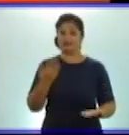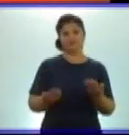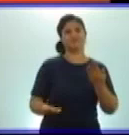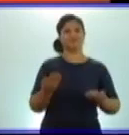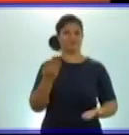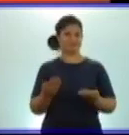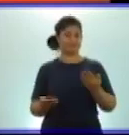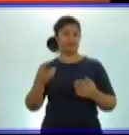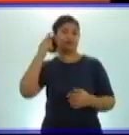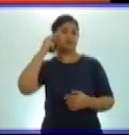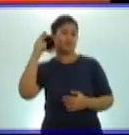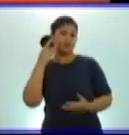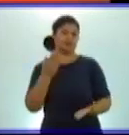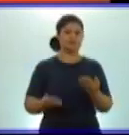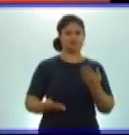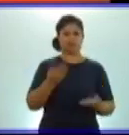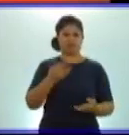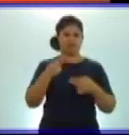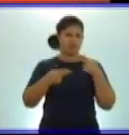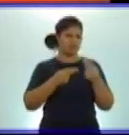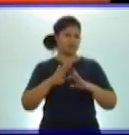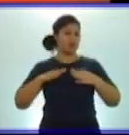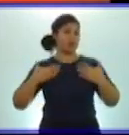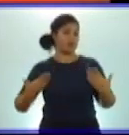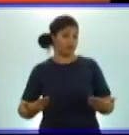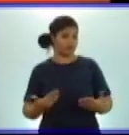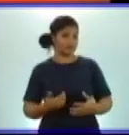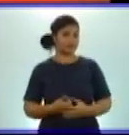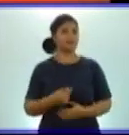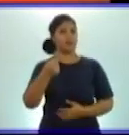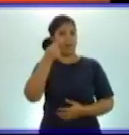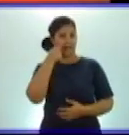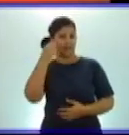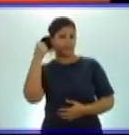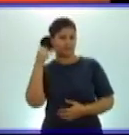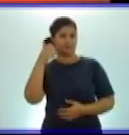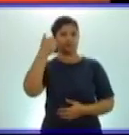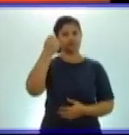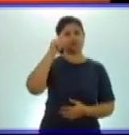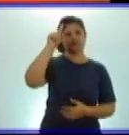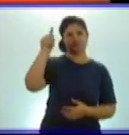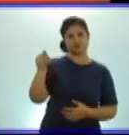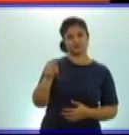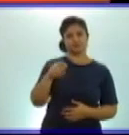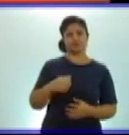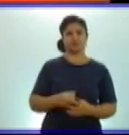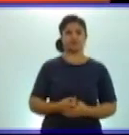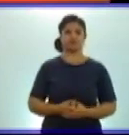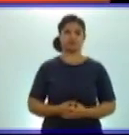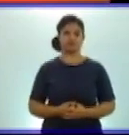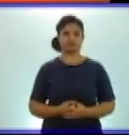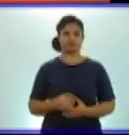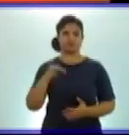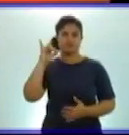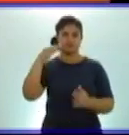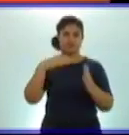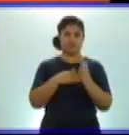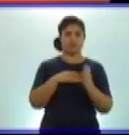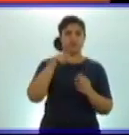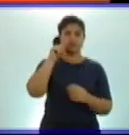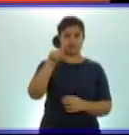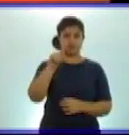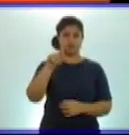comparar, lo que tenemos que tener en cuenta. Veamos el inciso A. 7,173 y